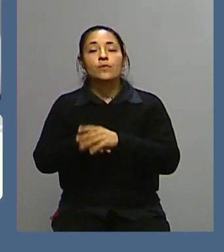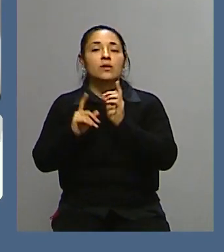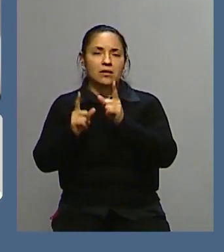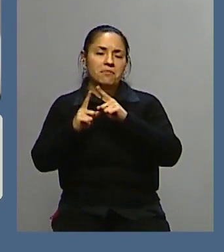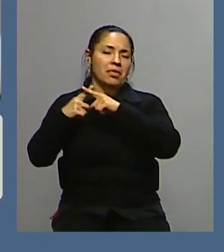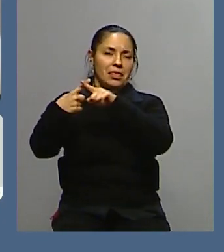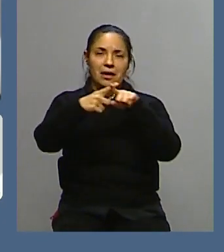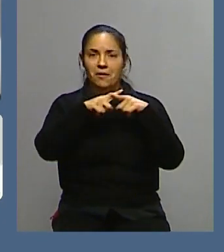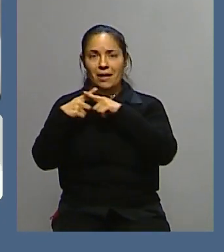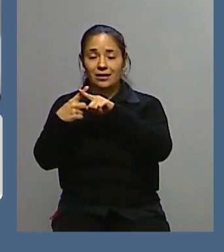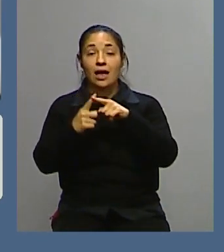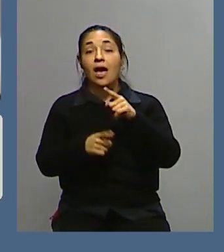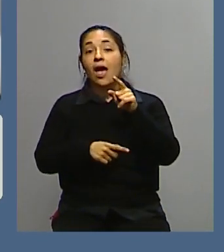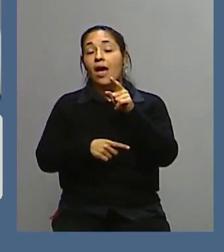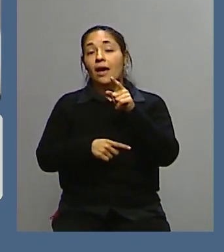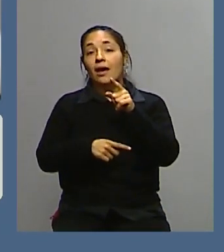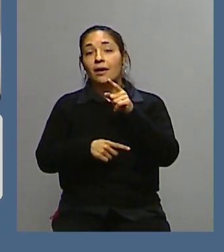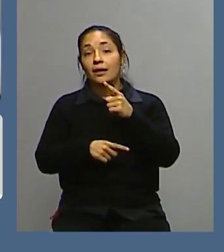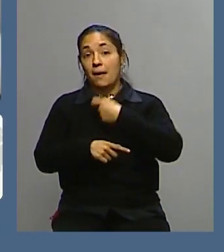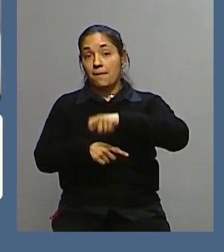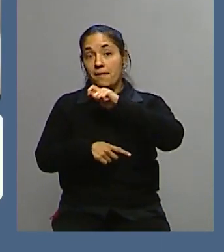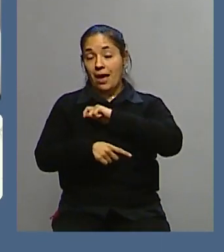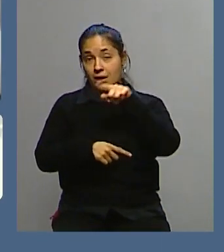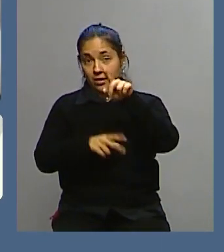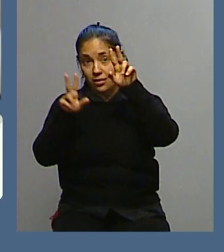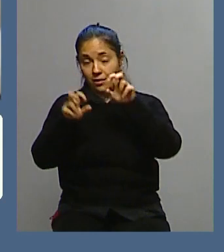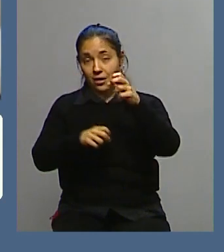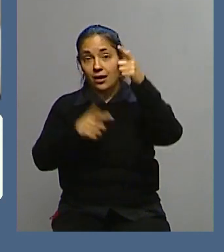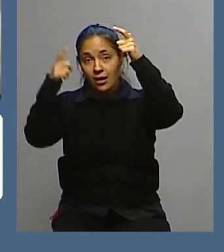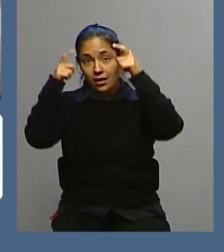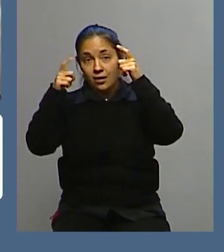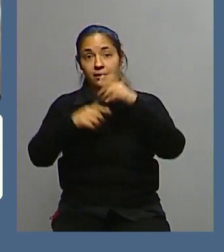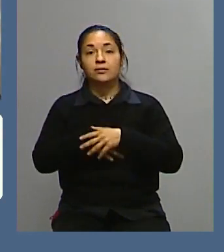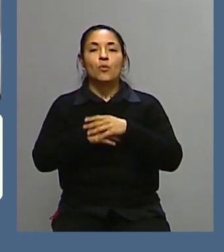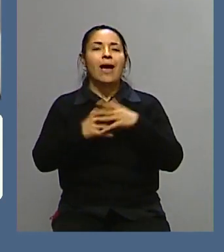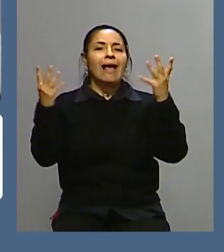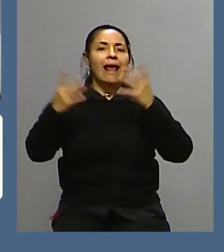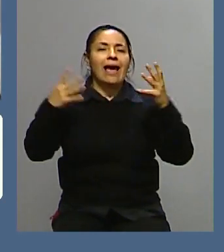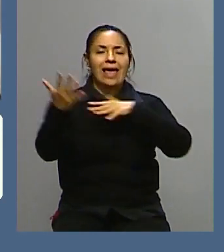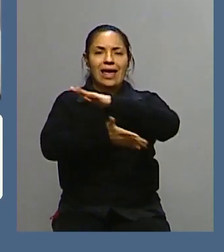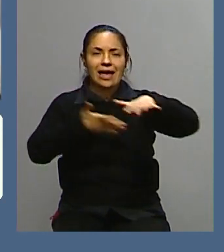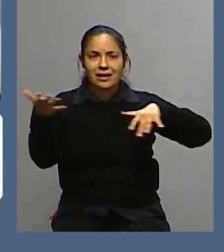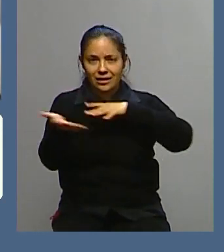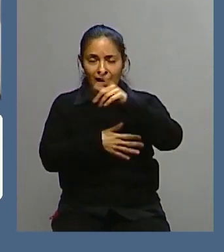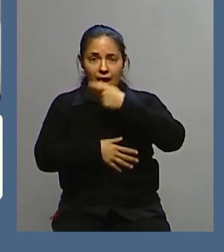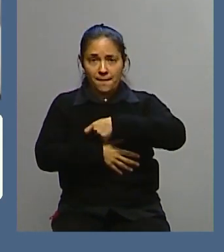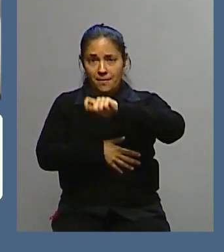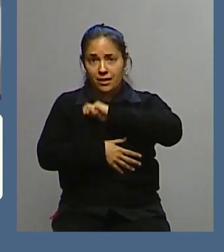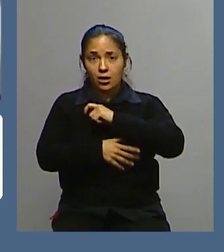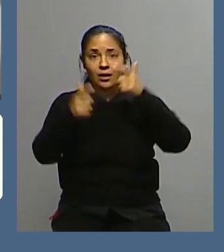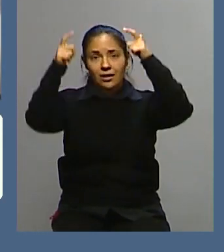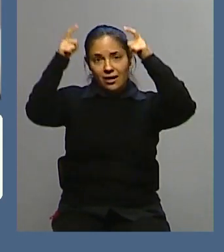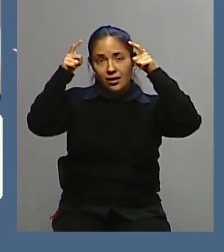debate en España acerca de la monarquía y, por ejemplo, después de la Guerra Civil Española, la monarquía jugó un rol